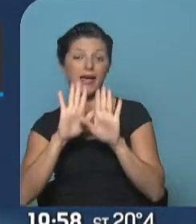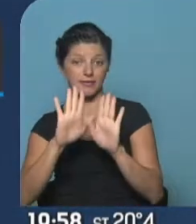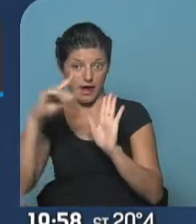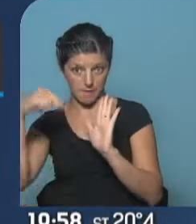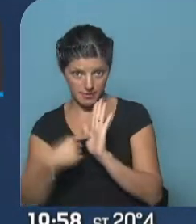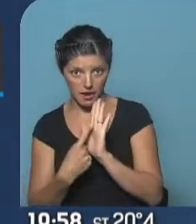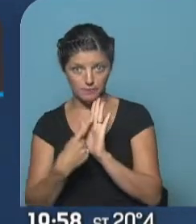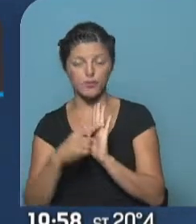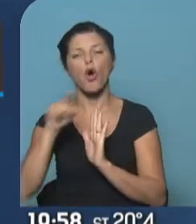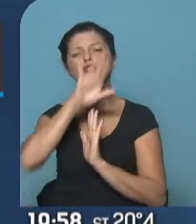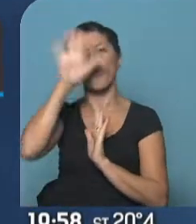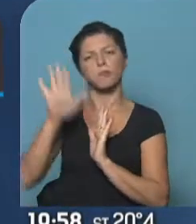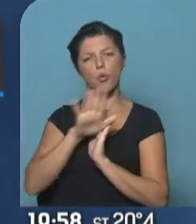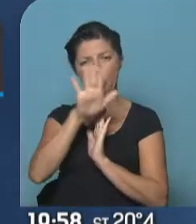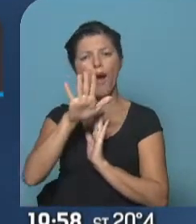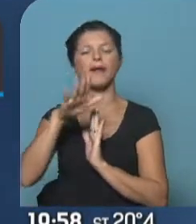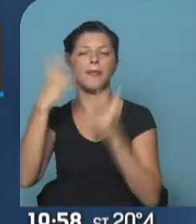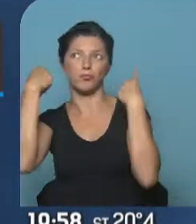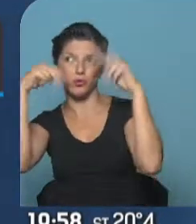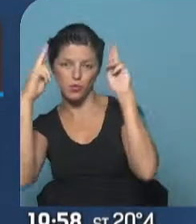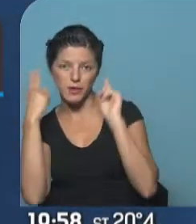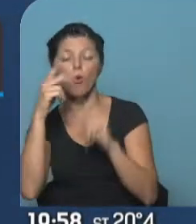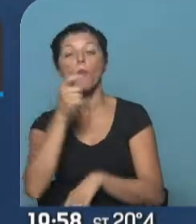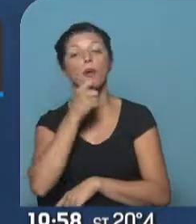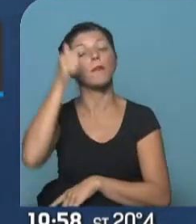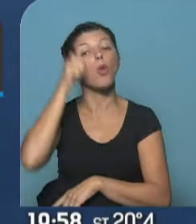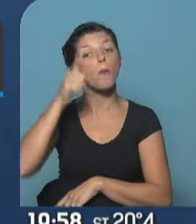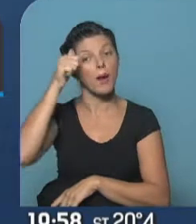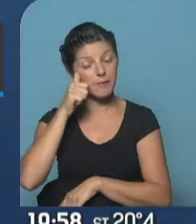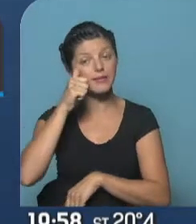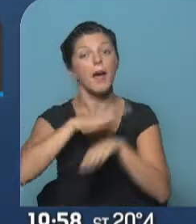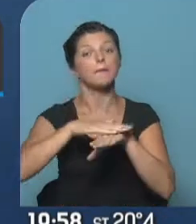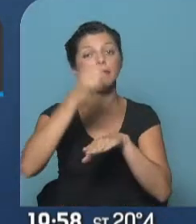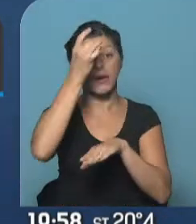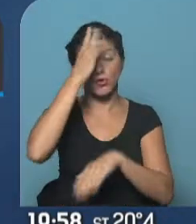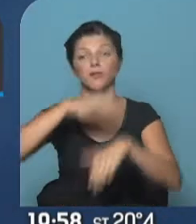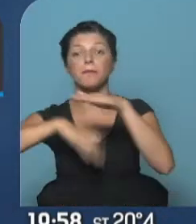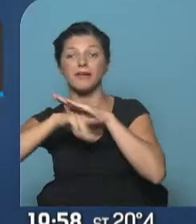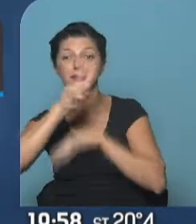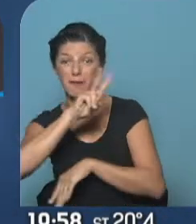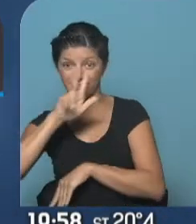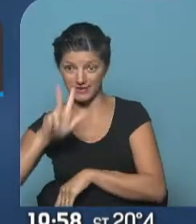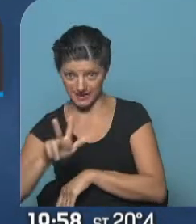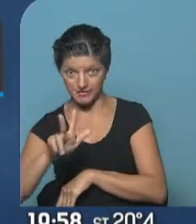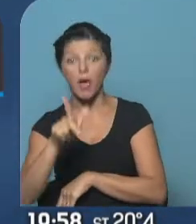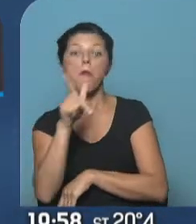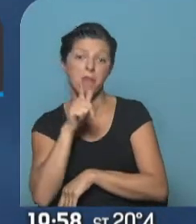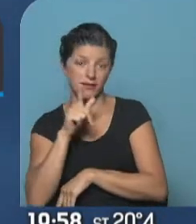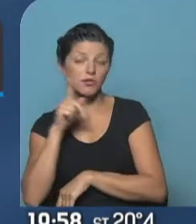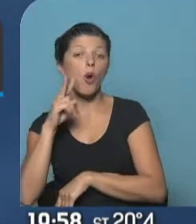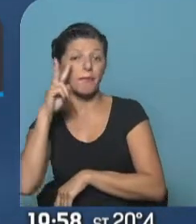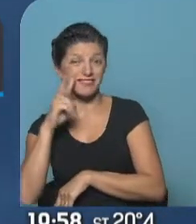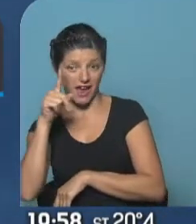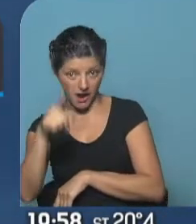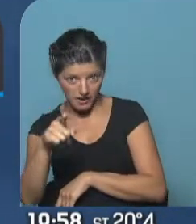Buenos Aires. Para otros destinos turísticos del país, para Mar del Plata, 12 la mínima, 23 la máxima. Similar para Villa Gesell,